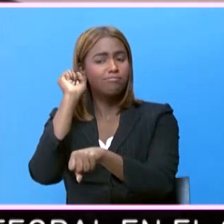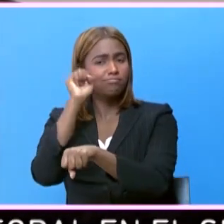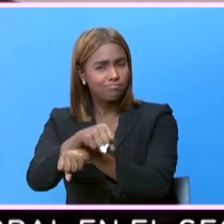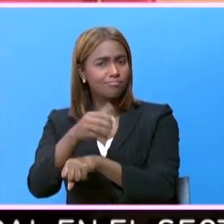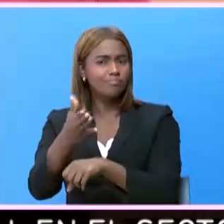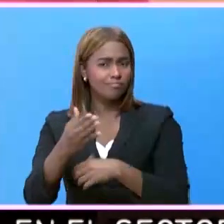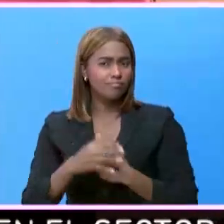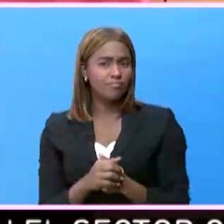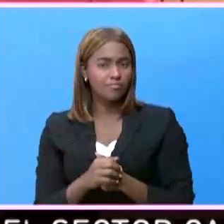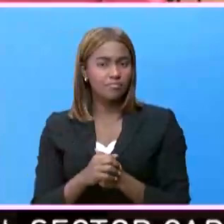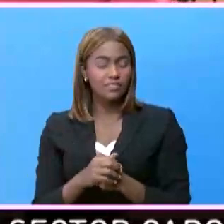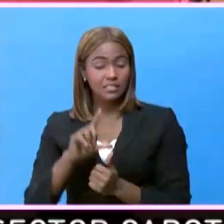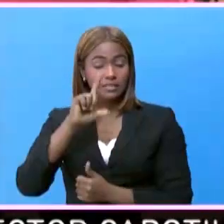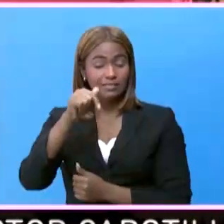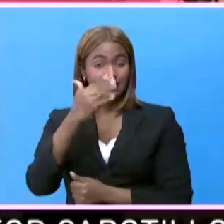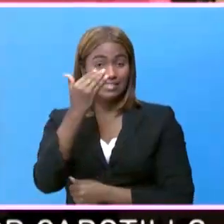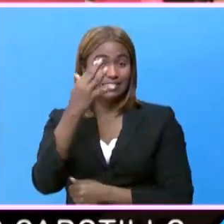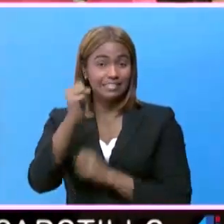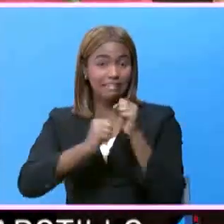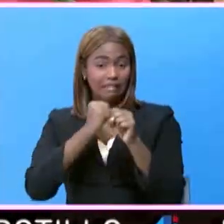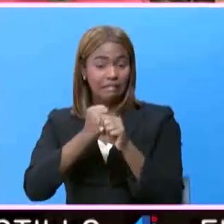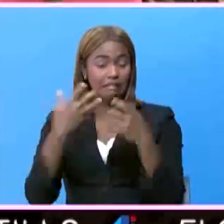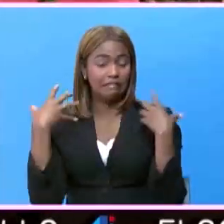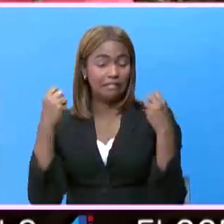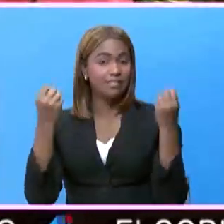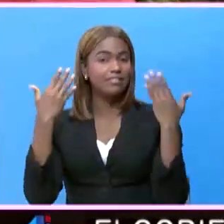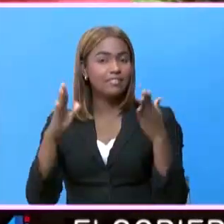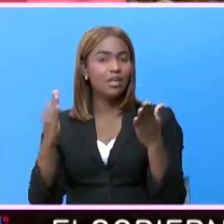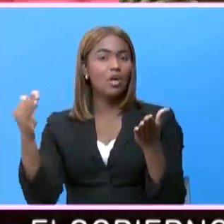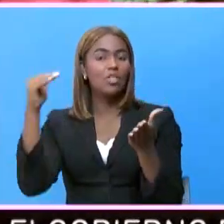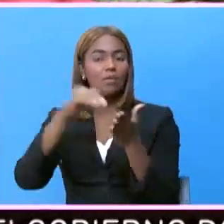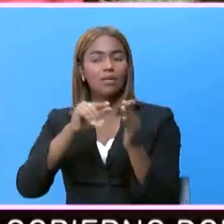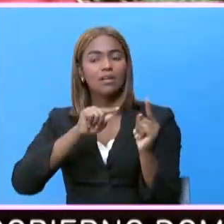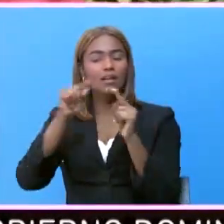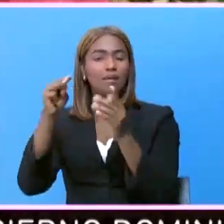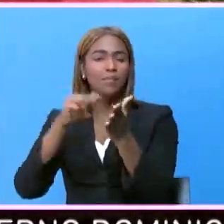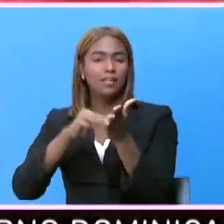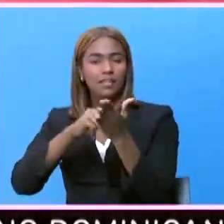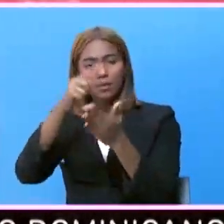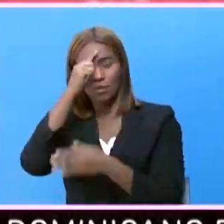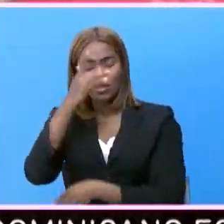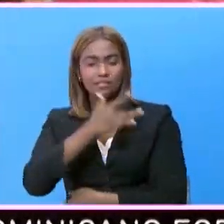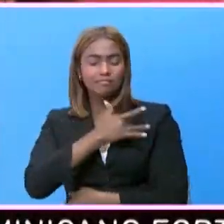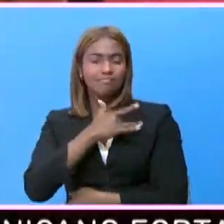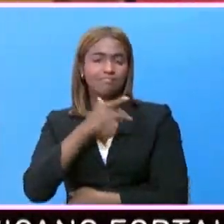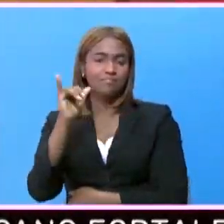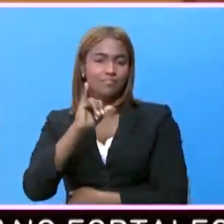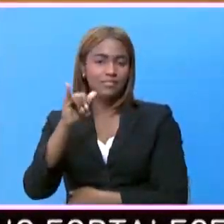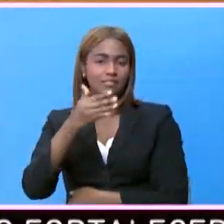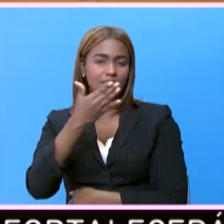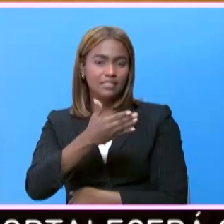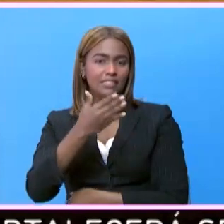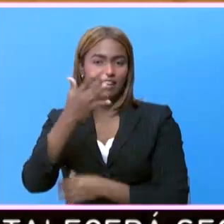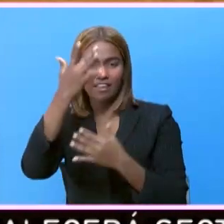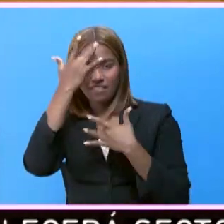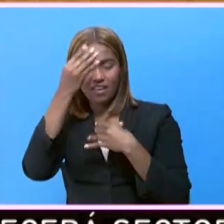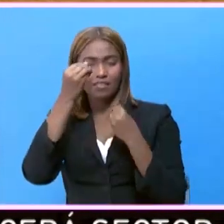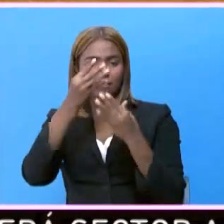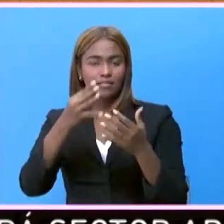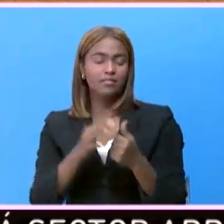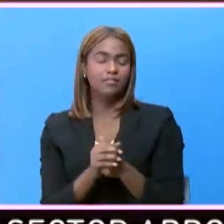palanca. Después de 15 años de estar sana, volvió al médico por síntomas similares al primer diagnóstico.